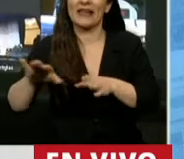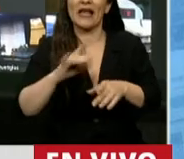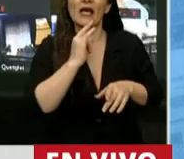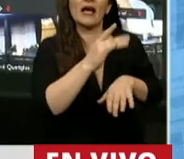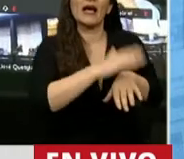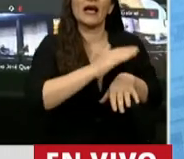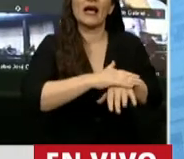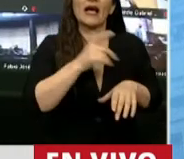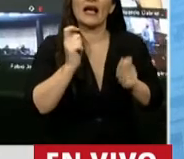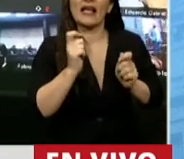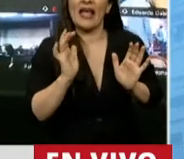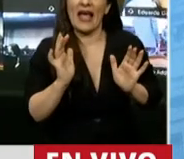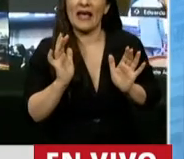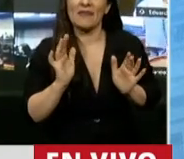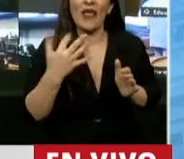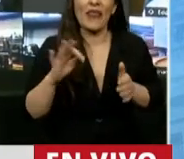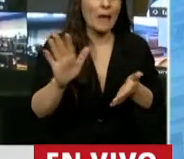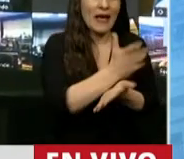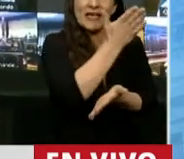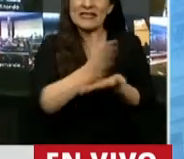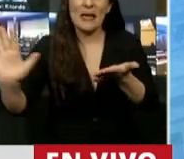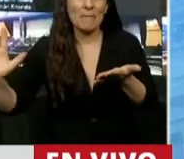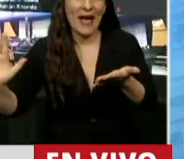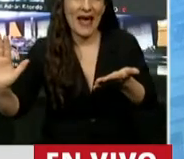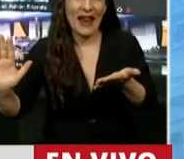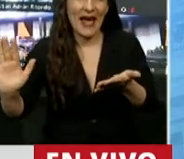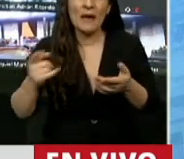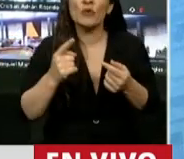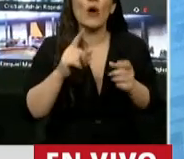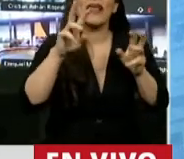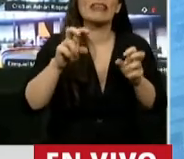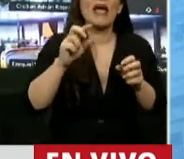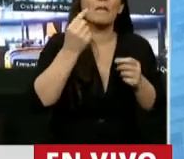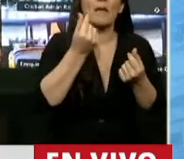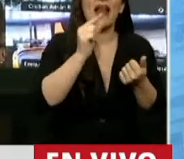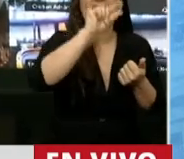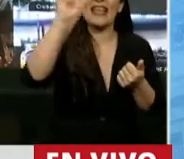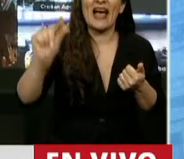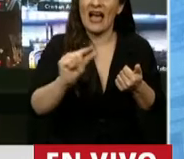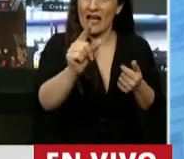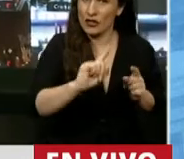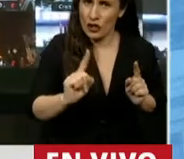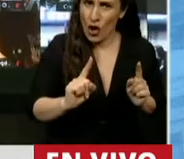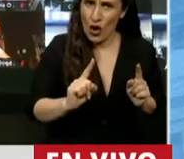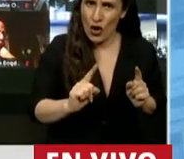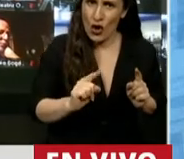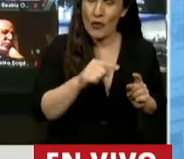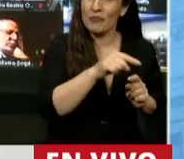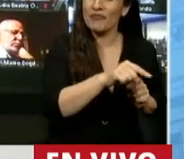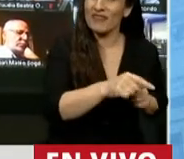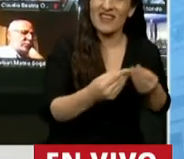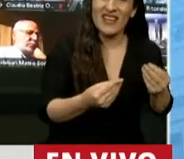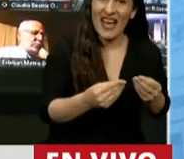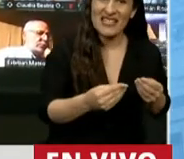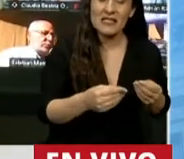del otro. Es como separar la paja del trigo. No es un problema de coparticipación. Se está cubriendo un costo